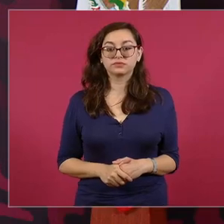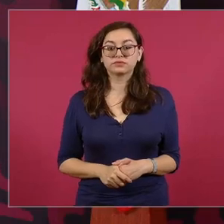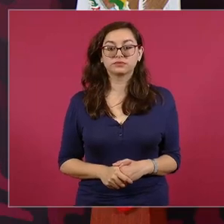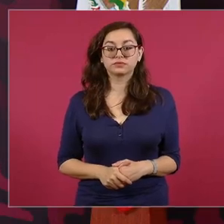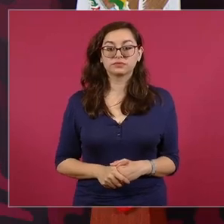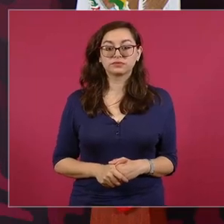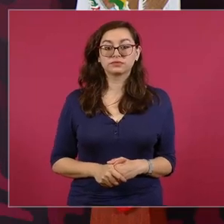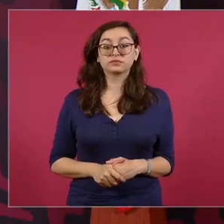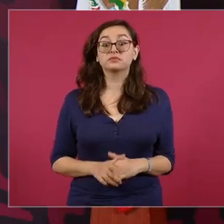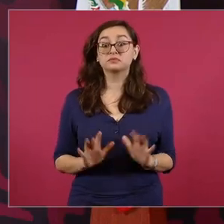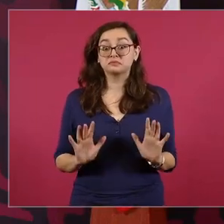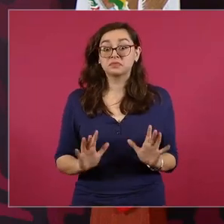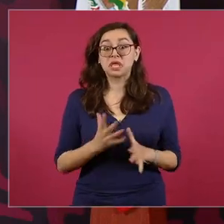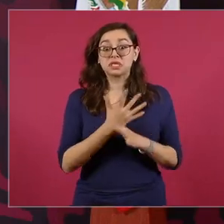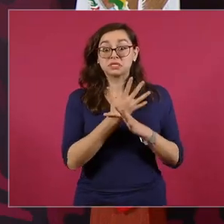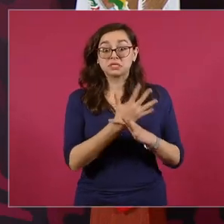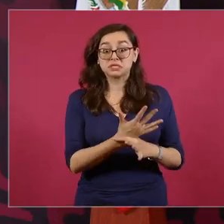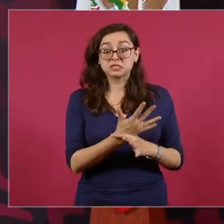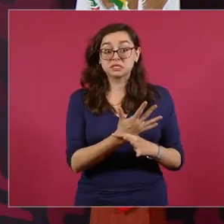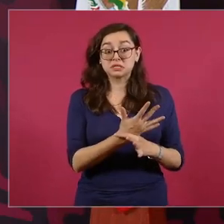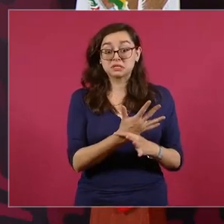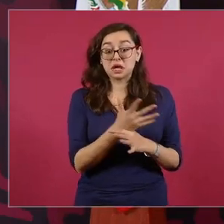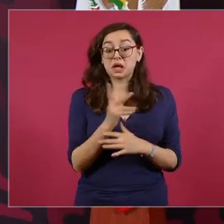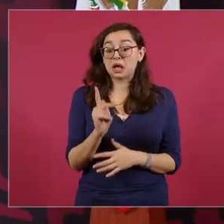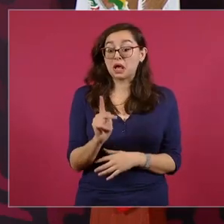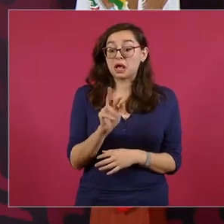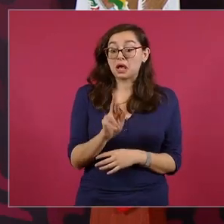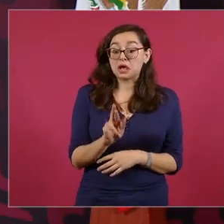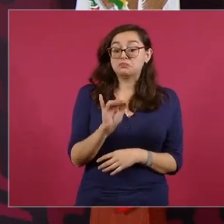como Porfirio este